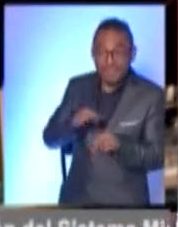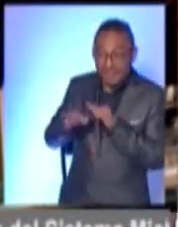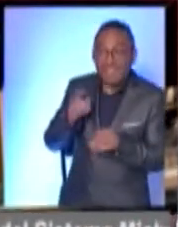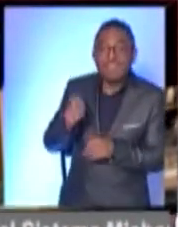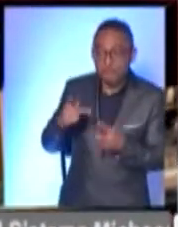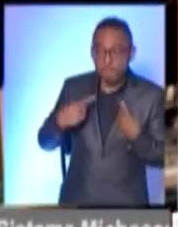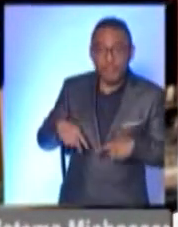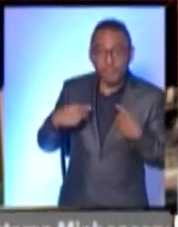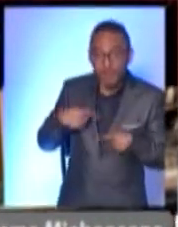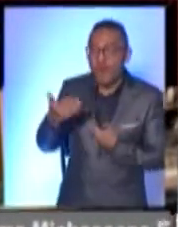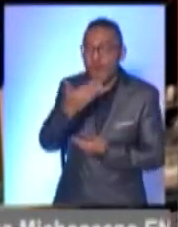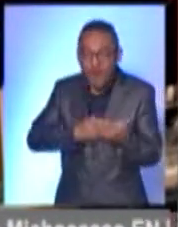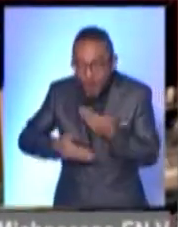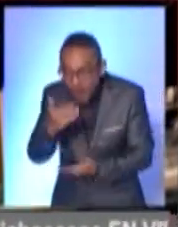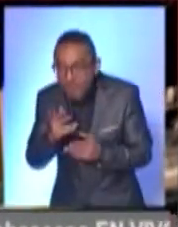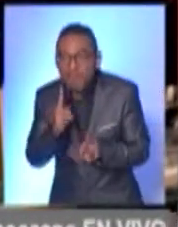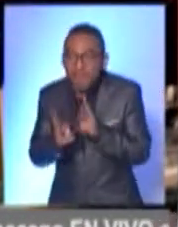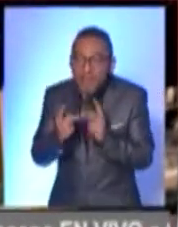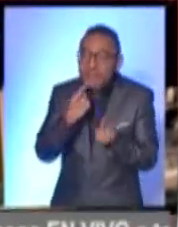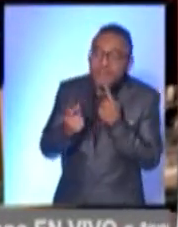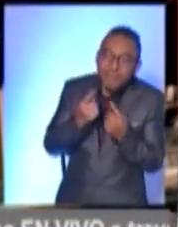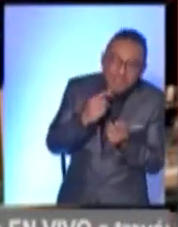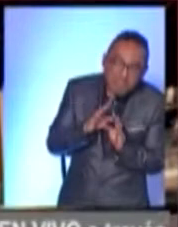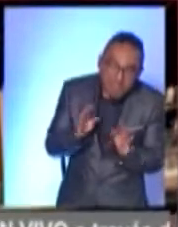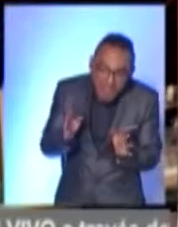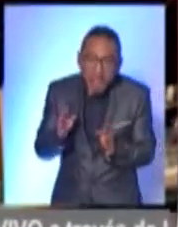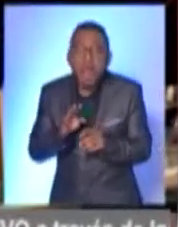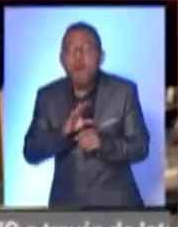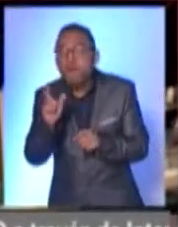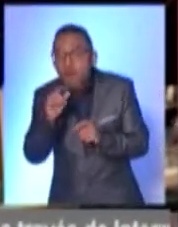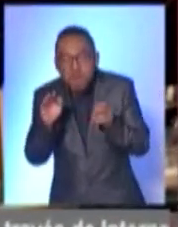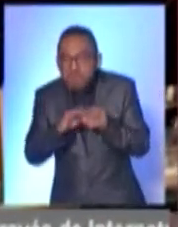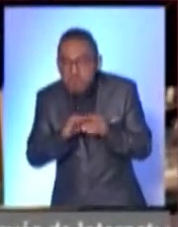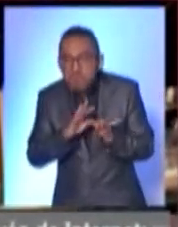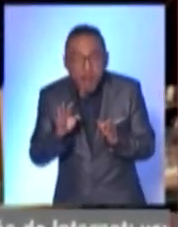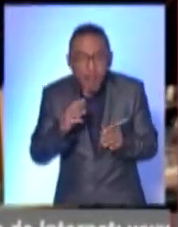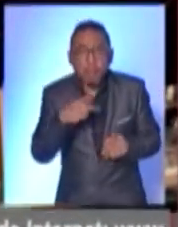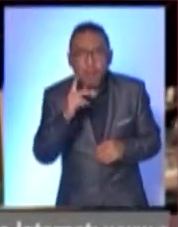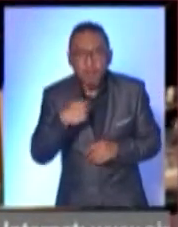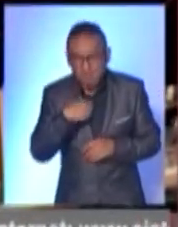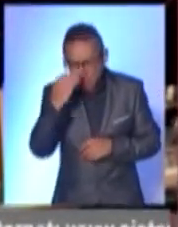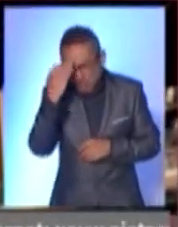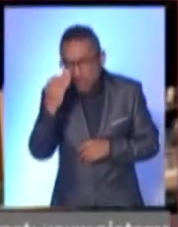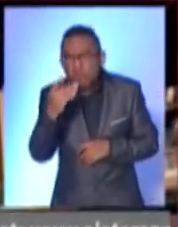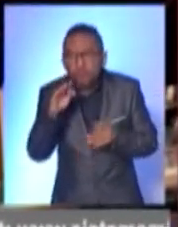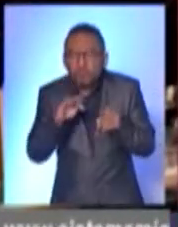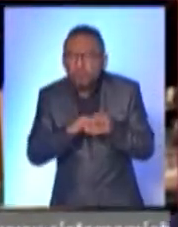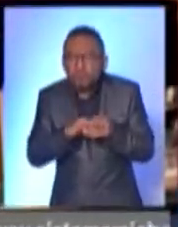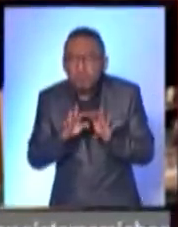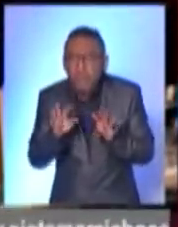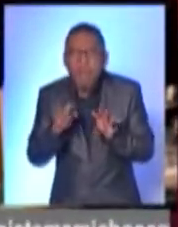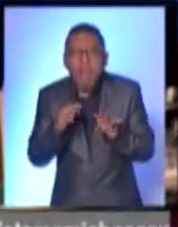gente, convivir con la gente que llega aquí, ya platicamos, mire, me hace el trato cortito, entonces se me hace cortito el tiempo aquí, la neta.